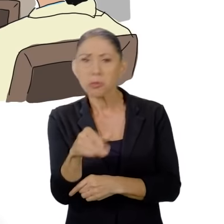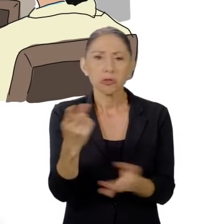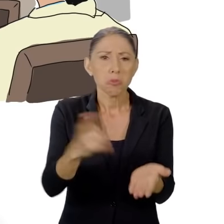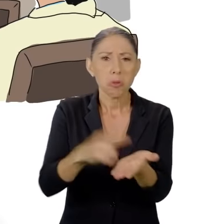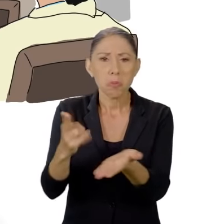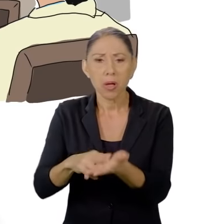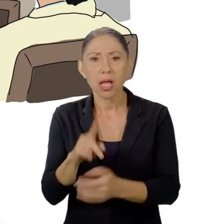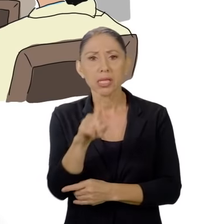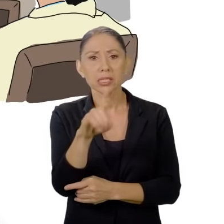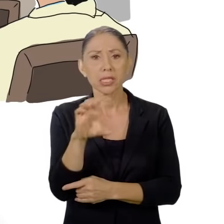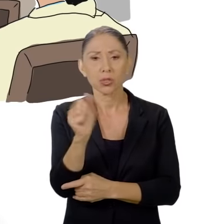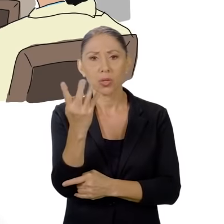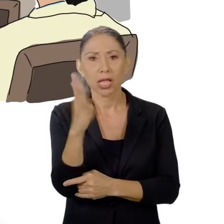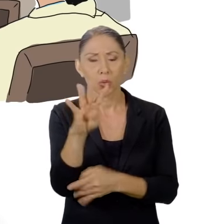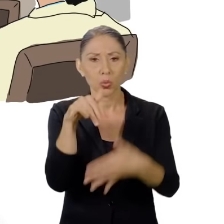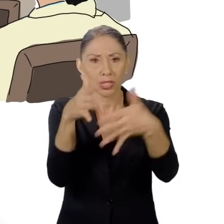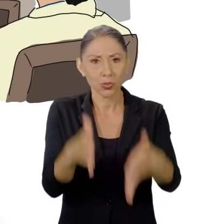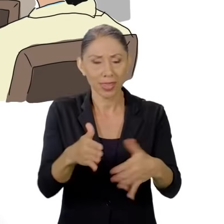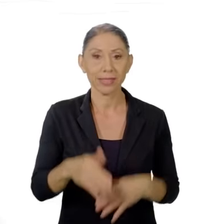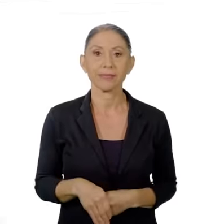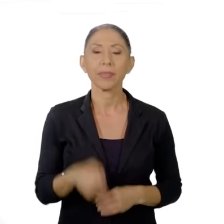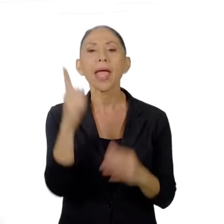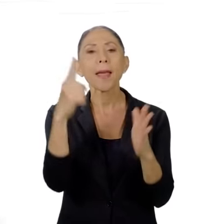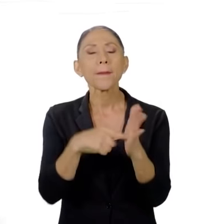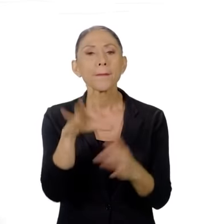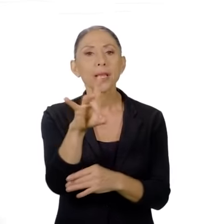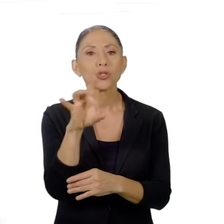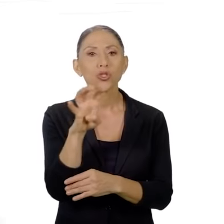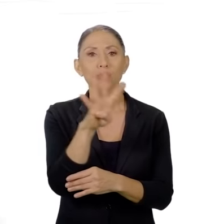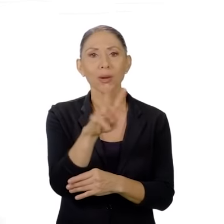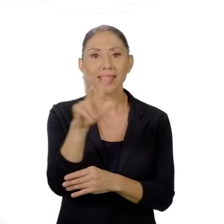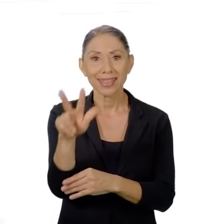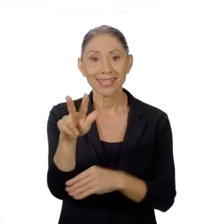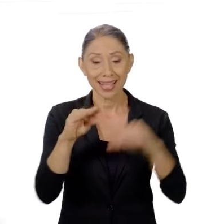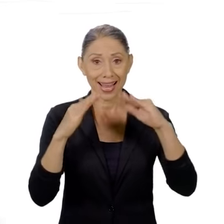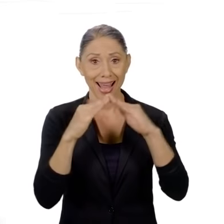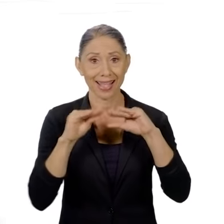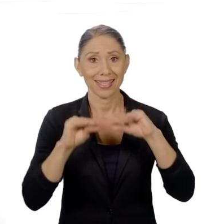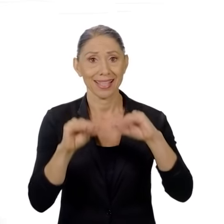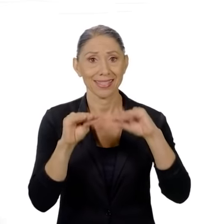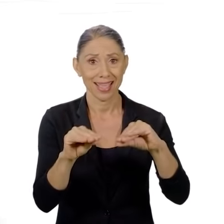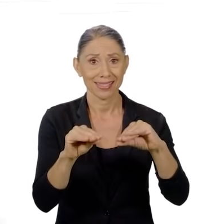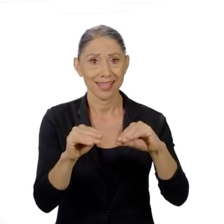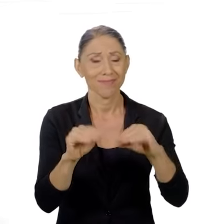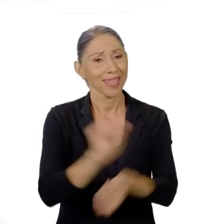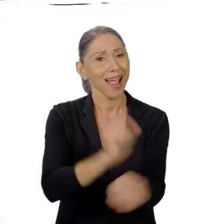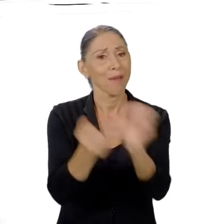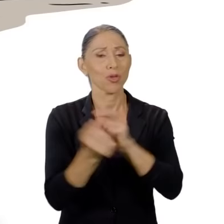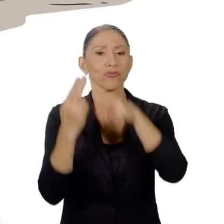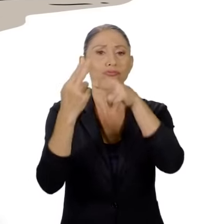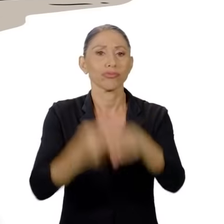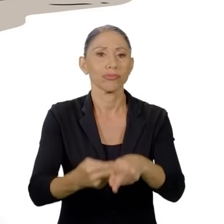promedio de 114 estudiantes. En 1843, la Casa de Enseñanza cambió su